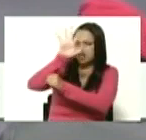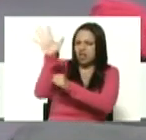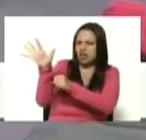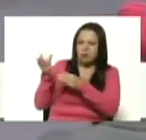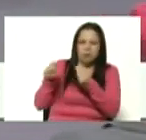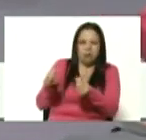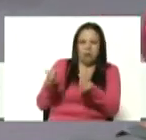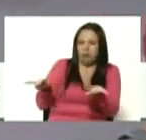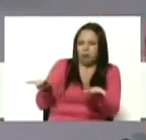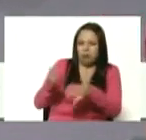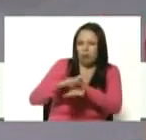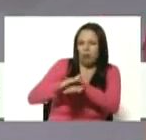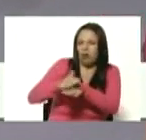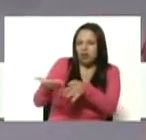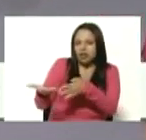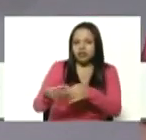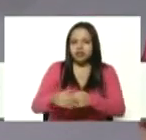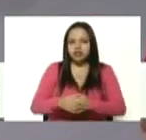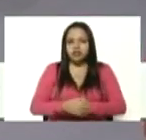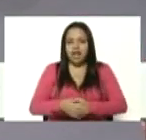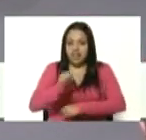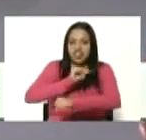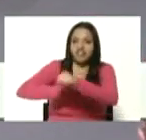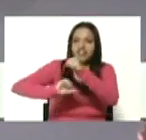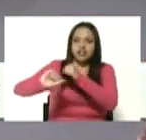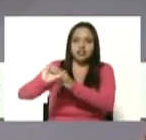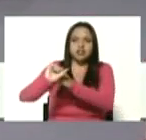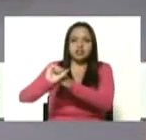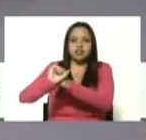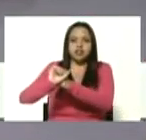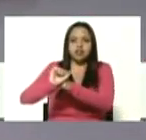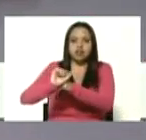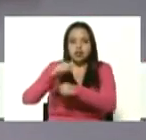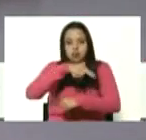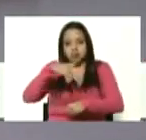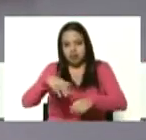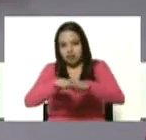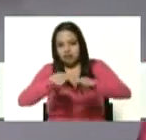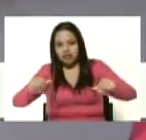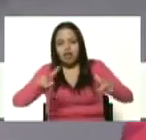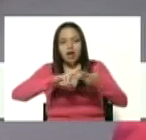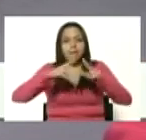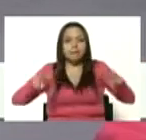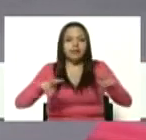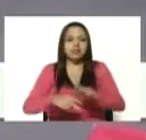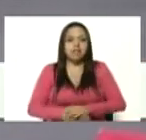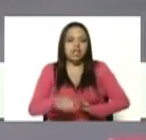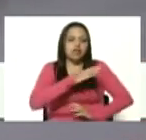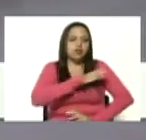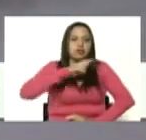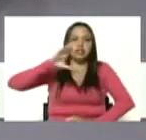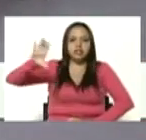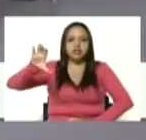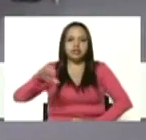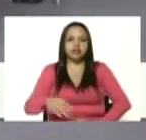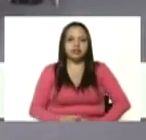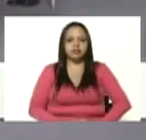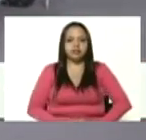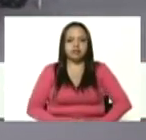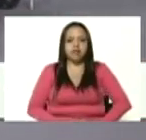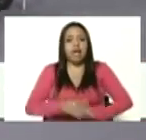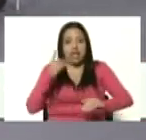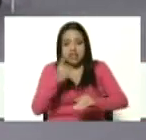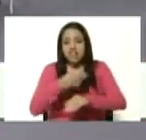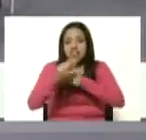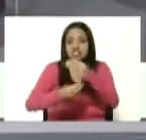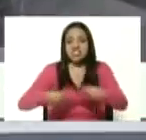valga la redundancia la defensa de nuestra tierra de nuestra paz de nuestra soberanía y así debe ser